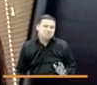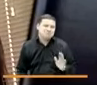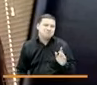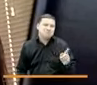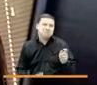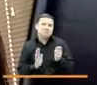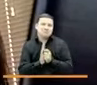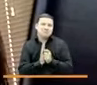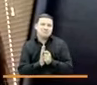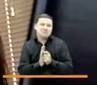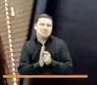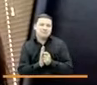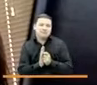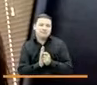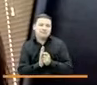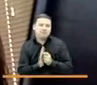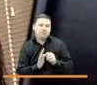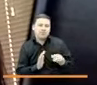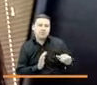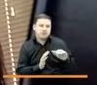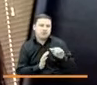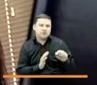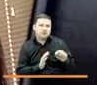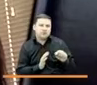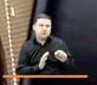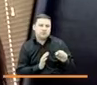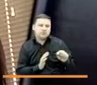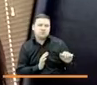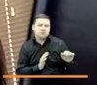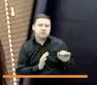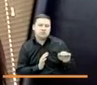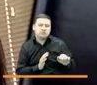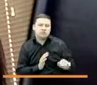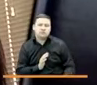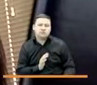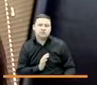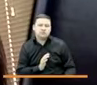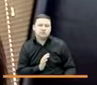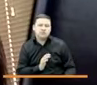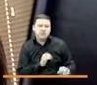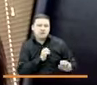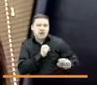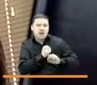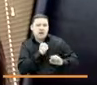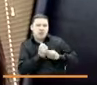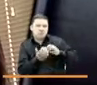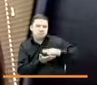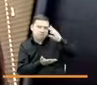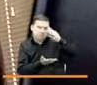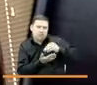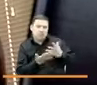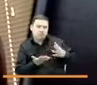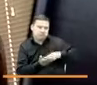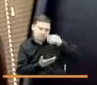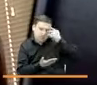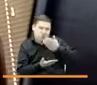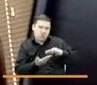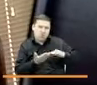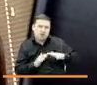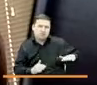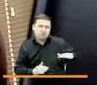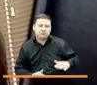caso de Providencia. Estuvimos allá apoyando y aprendiendo muchísimo de las comunidades.